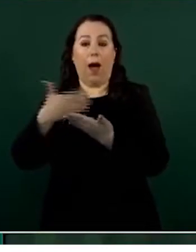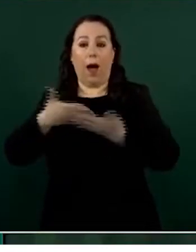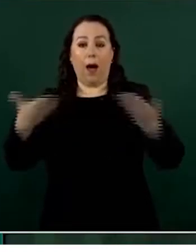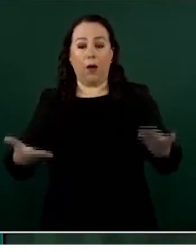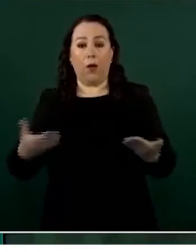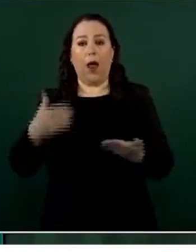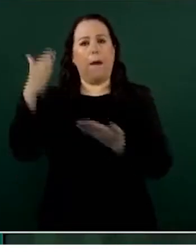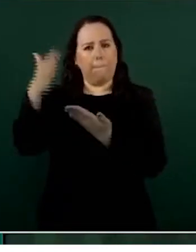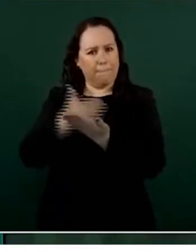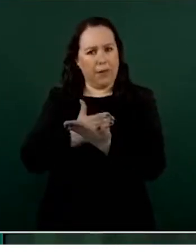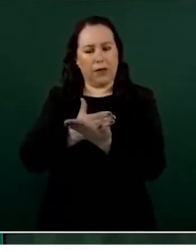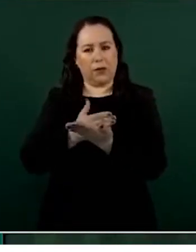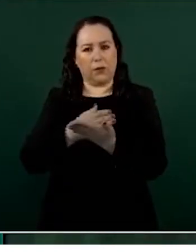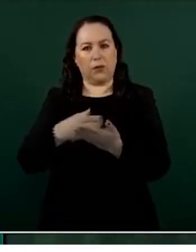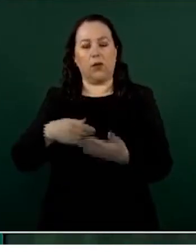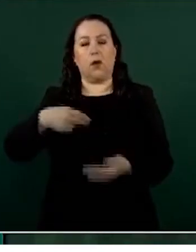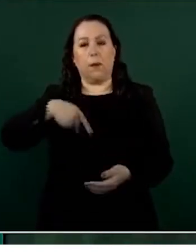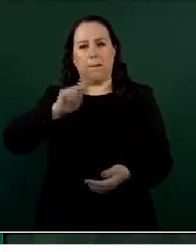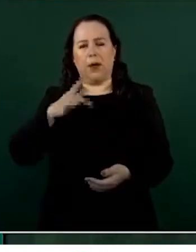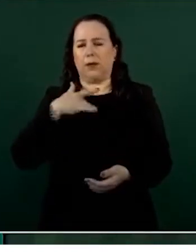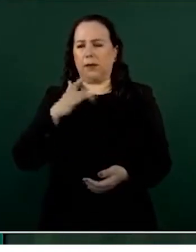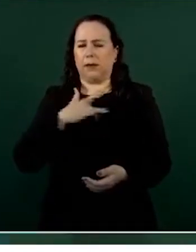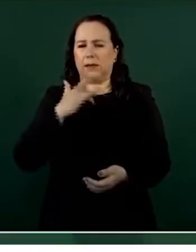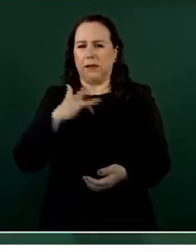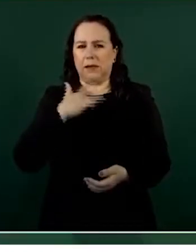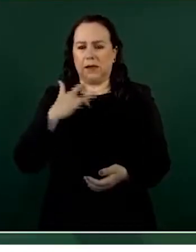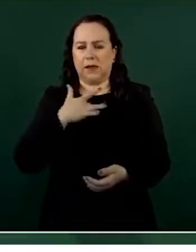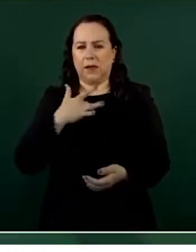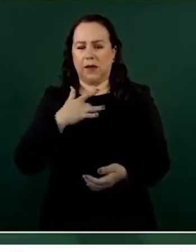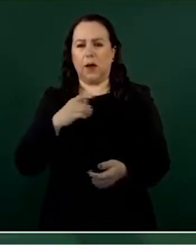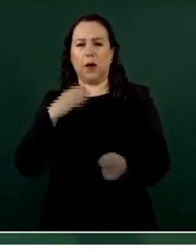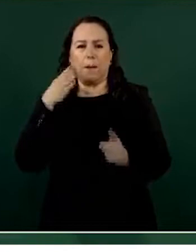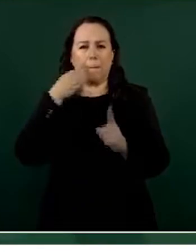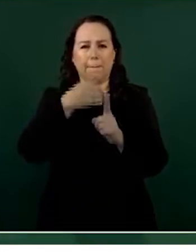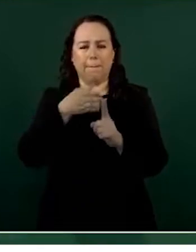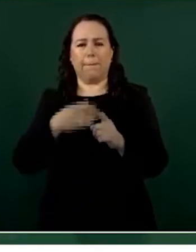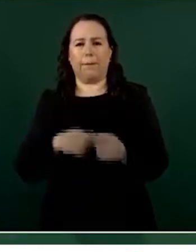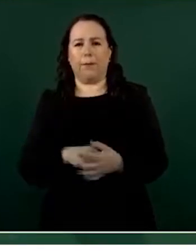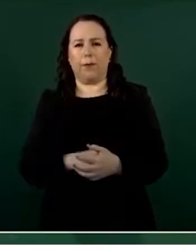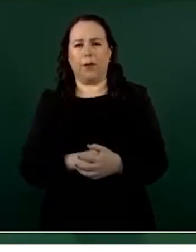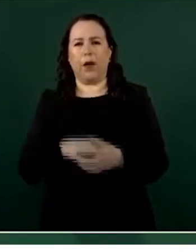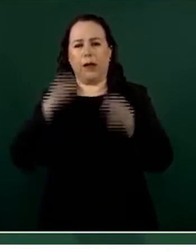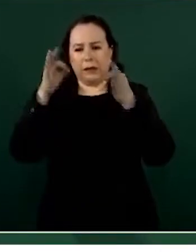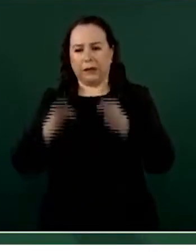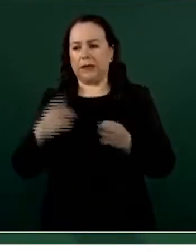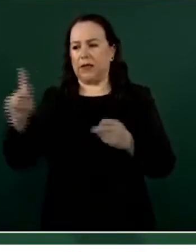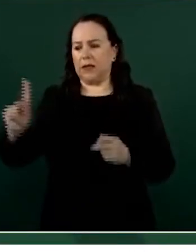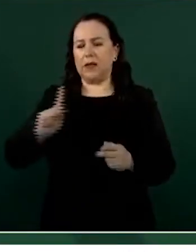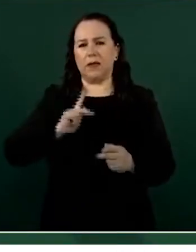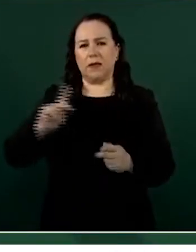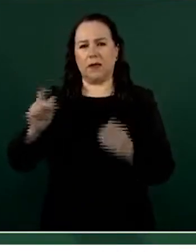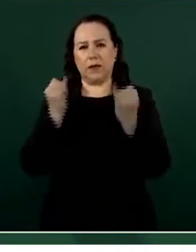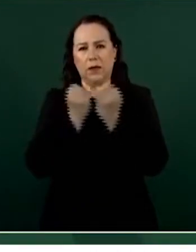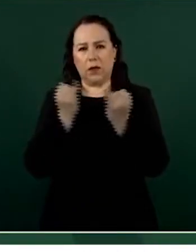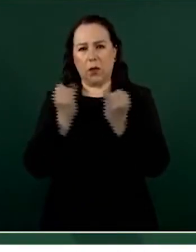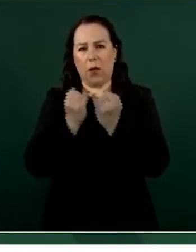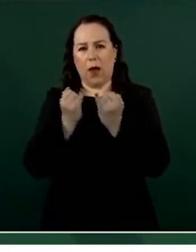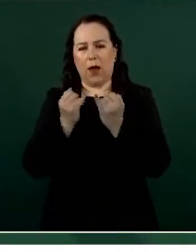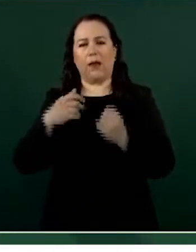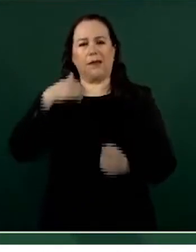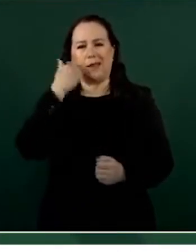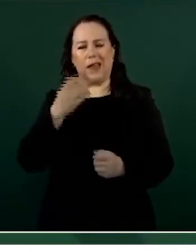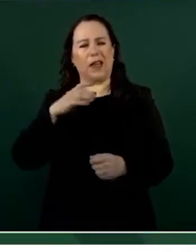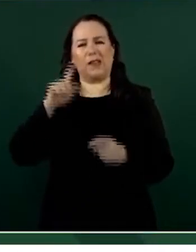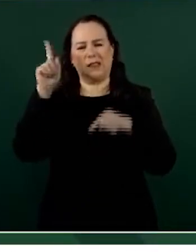comunicación. Y sin duda, nuestra mayor coincidencia e identificación es el combate frontal